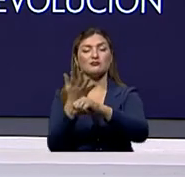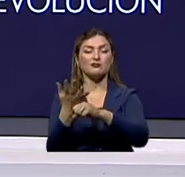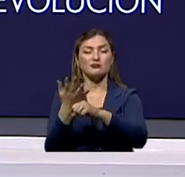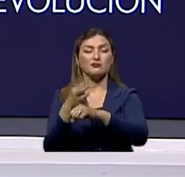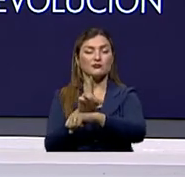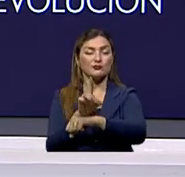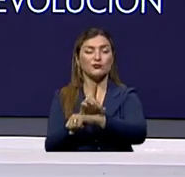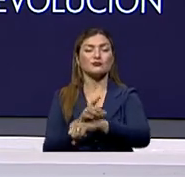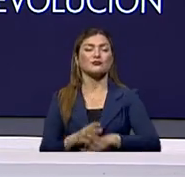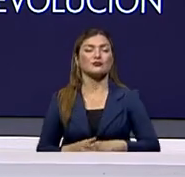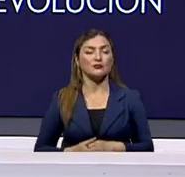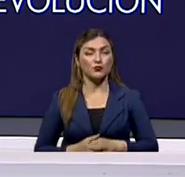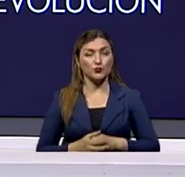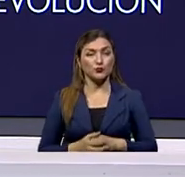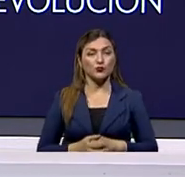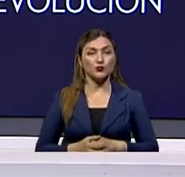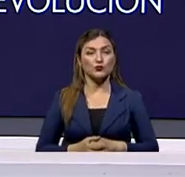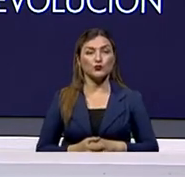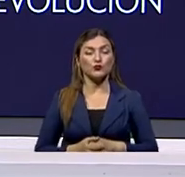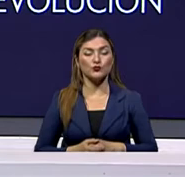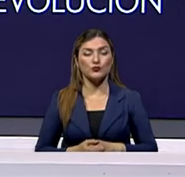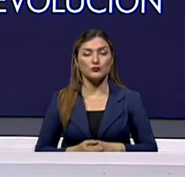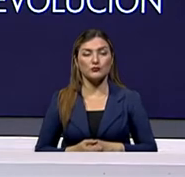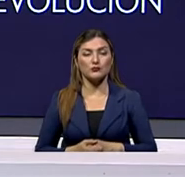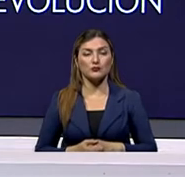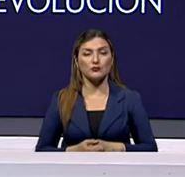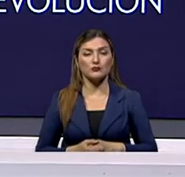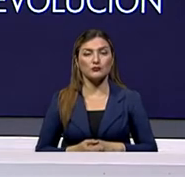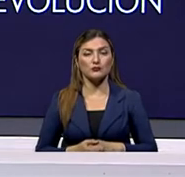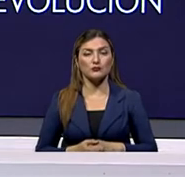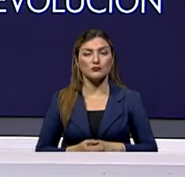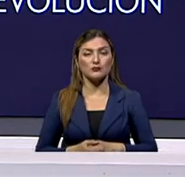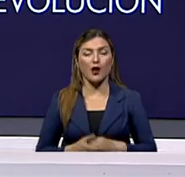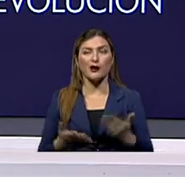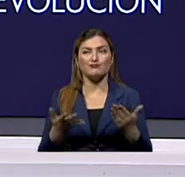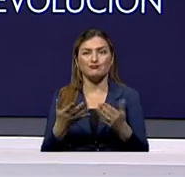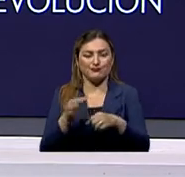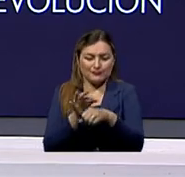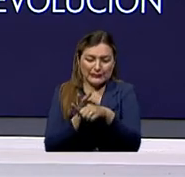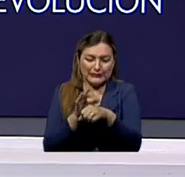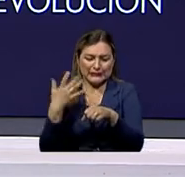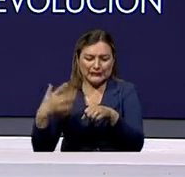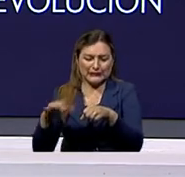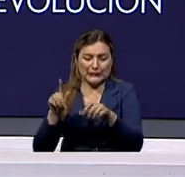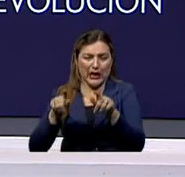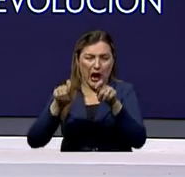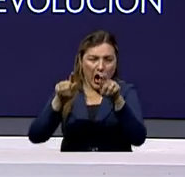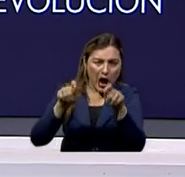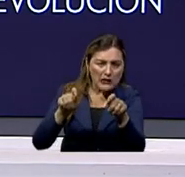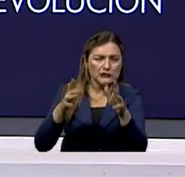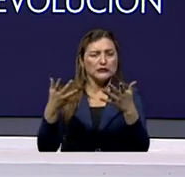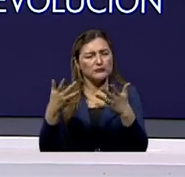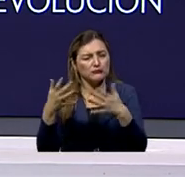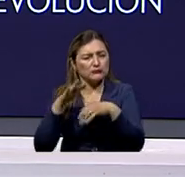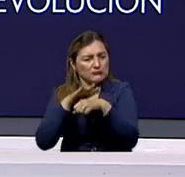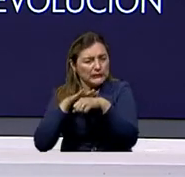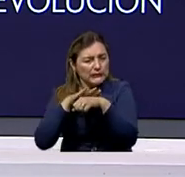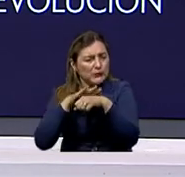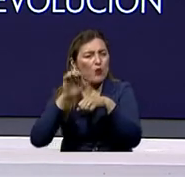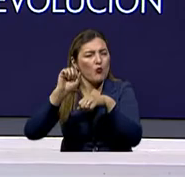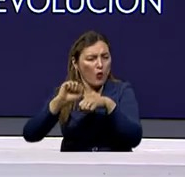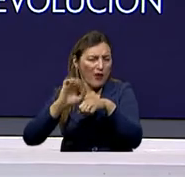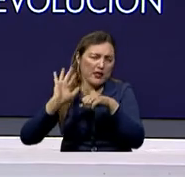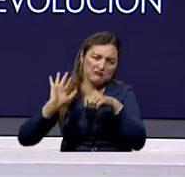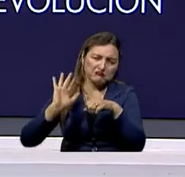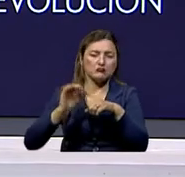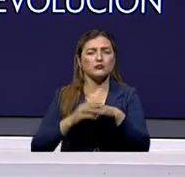dermatólogo, pues nosotros podemos entender en qué etapa de localización está su melanoma. Es decir, si es es un melanoma superficial, a veces puede